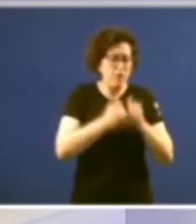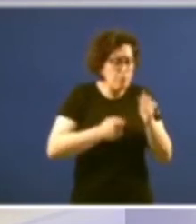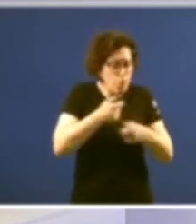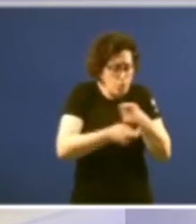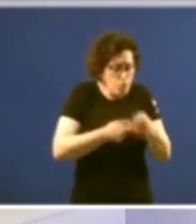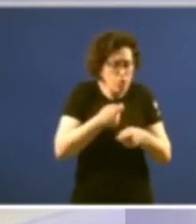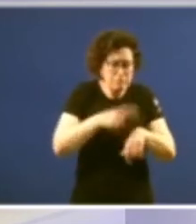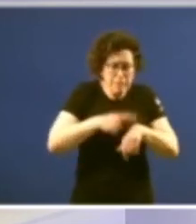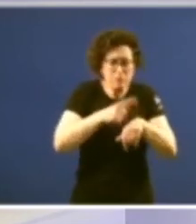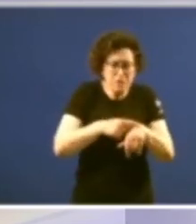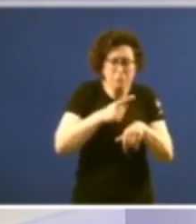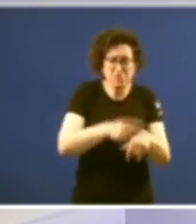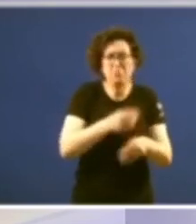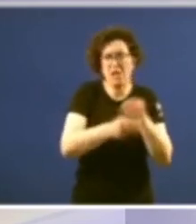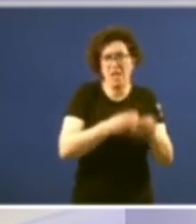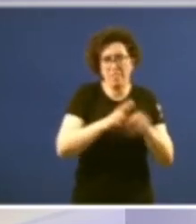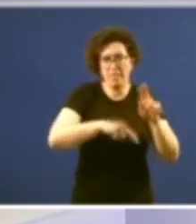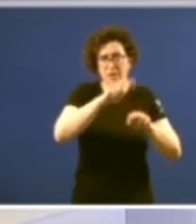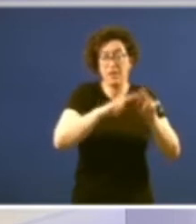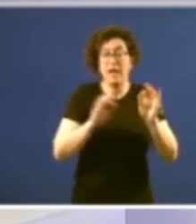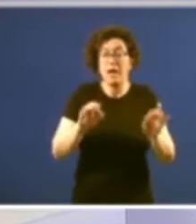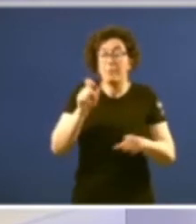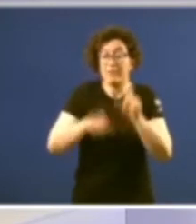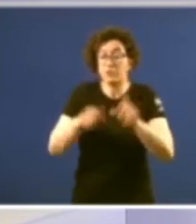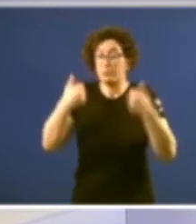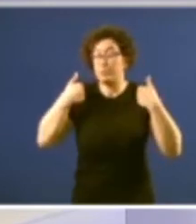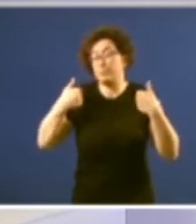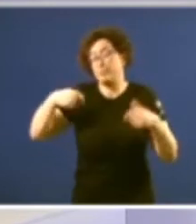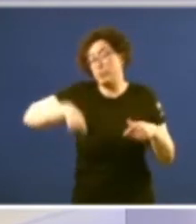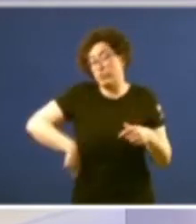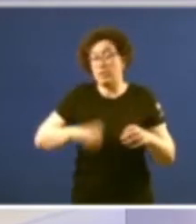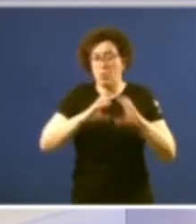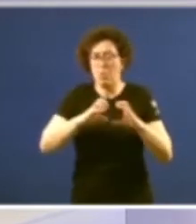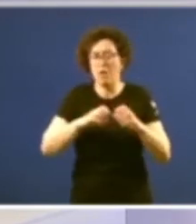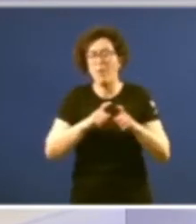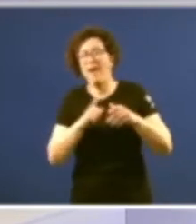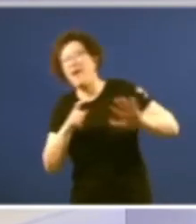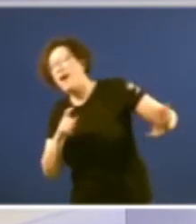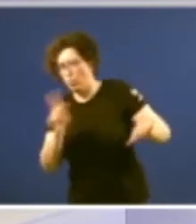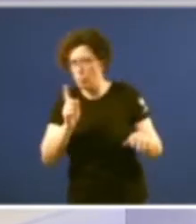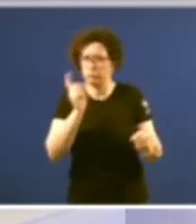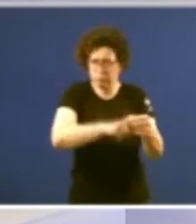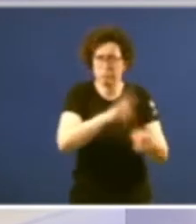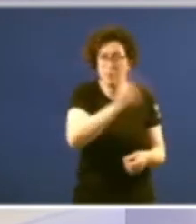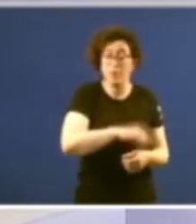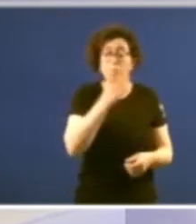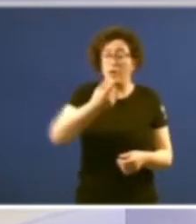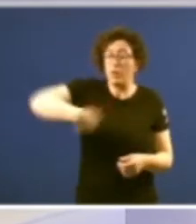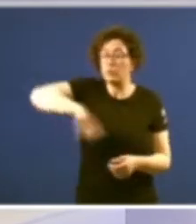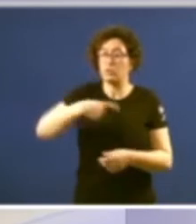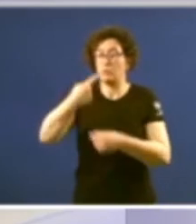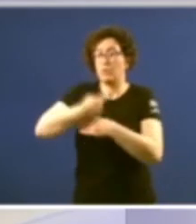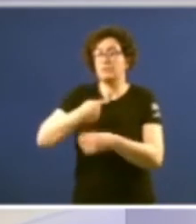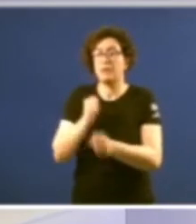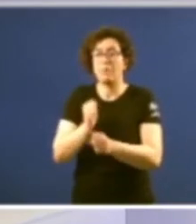e penso que os profesionais da comunicación non permanecemos alleos a ese proceso a fin de contas o noso traballo debe ser